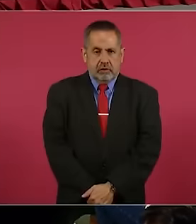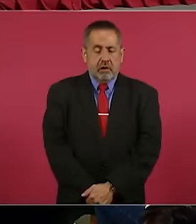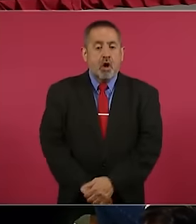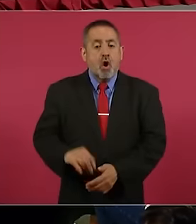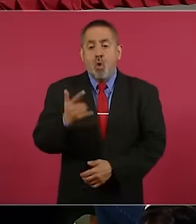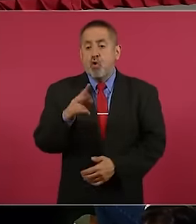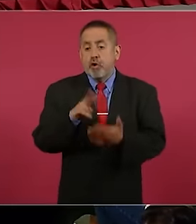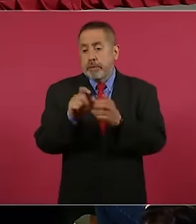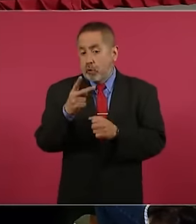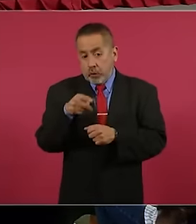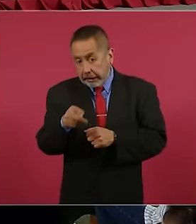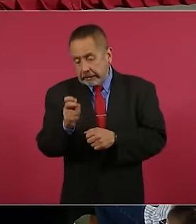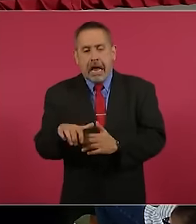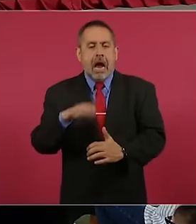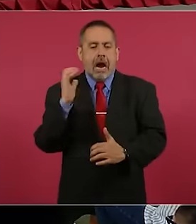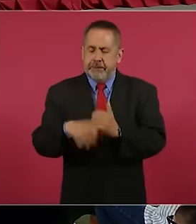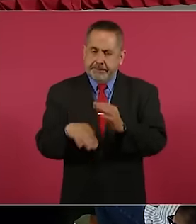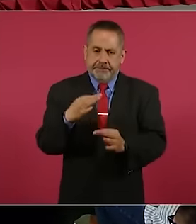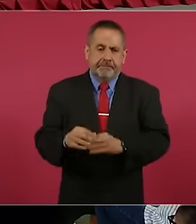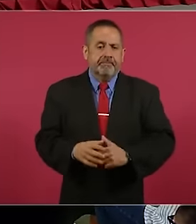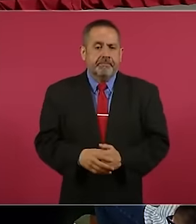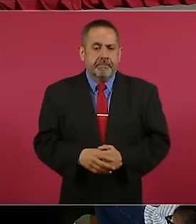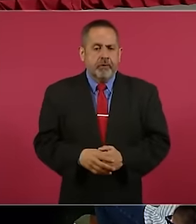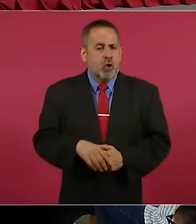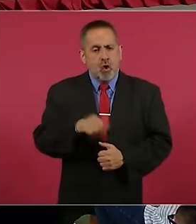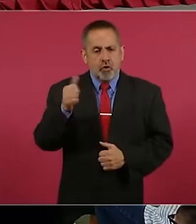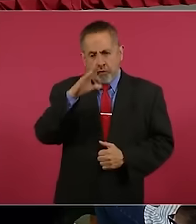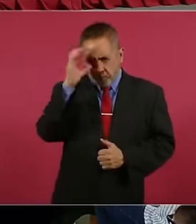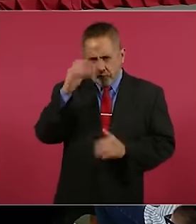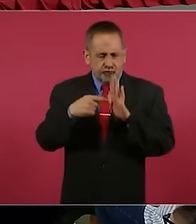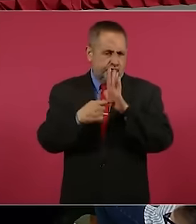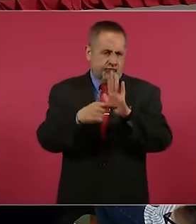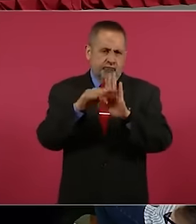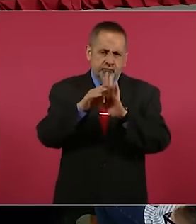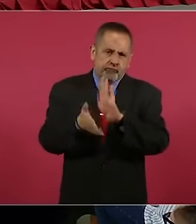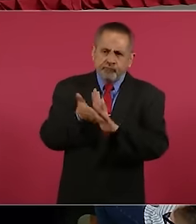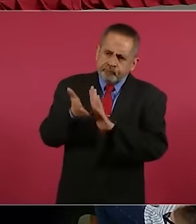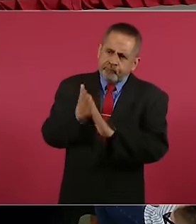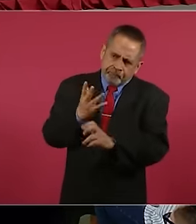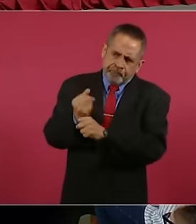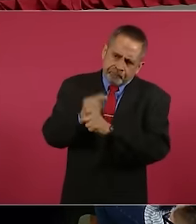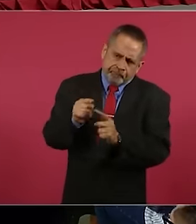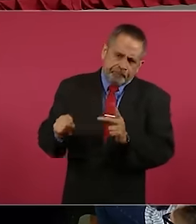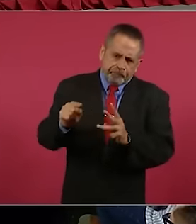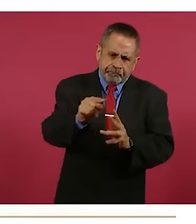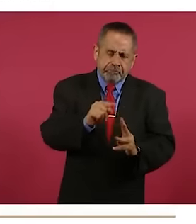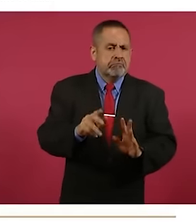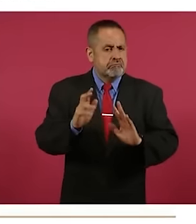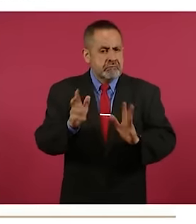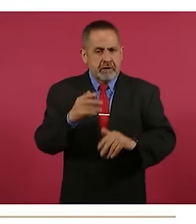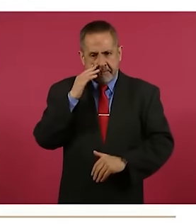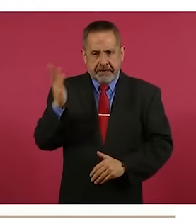2024. Aquí tenemos algunas imágenes de los procesos constructivos. Señalar que hay